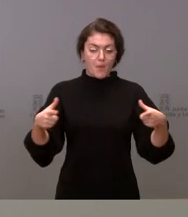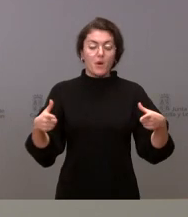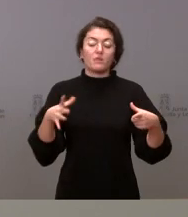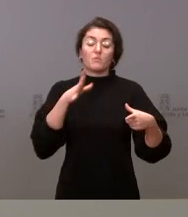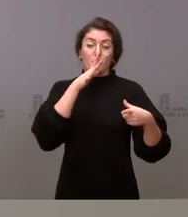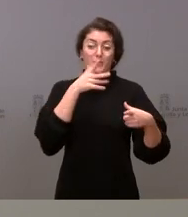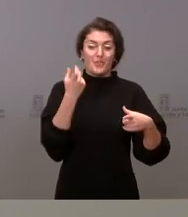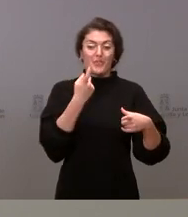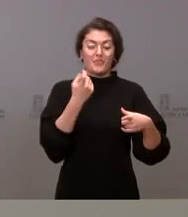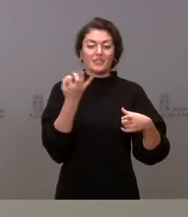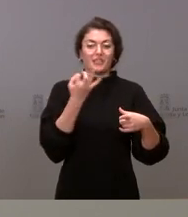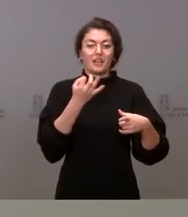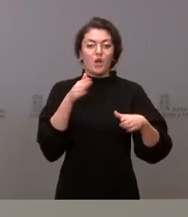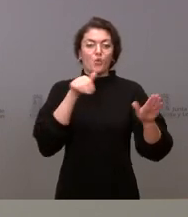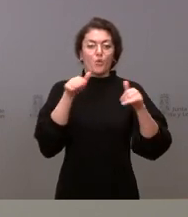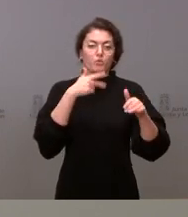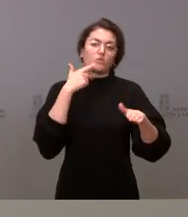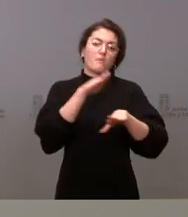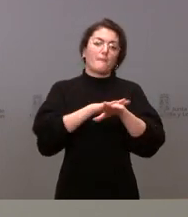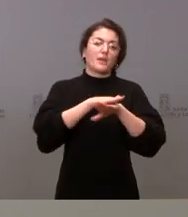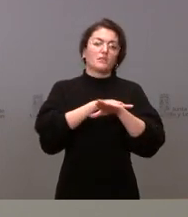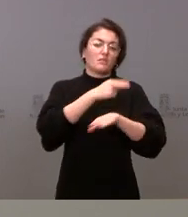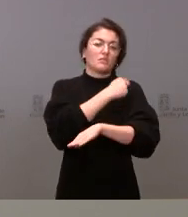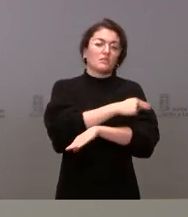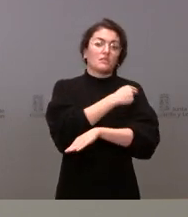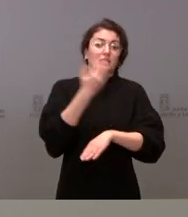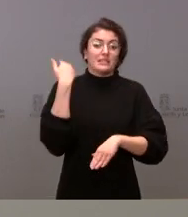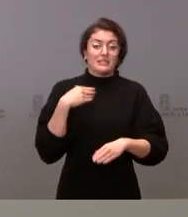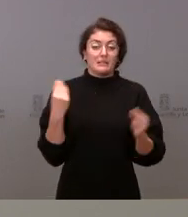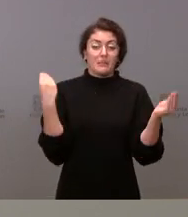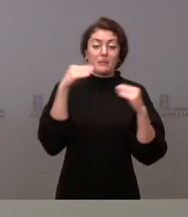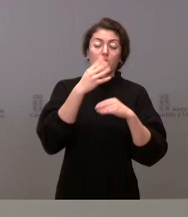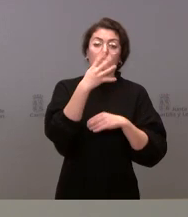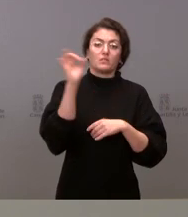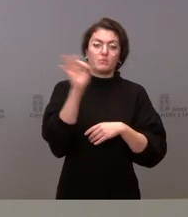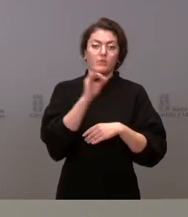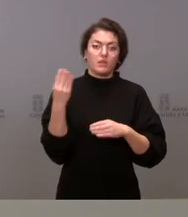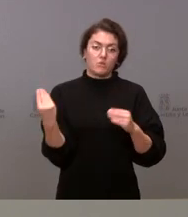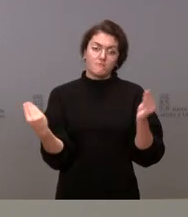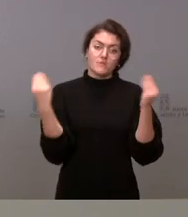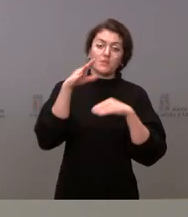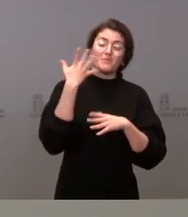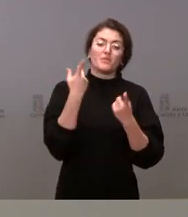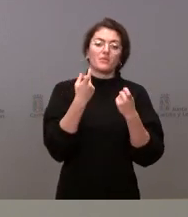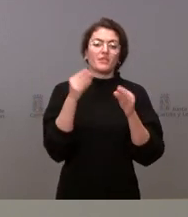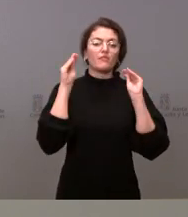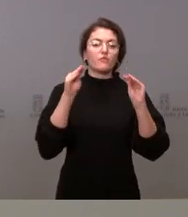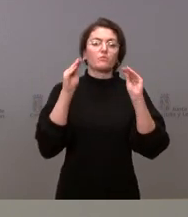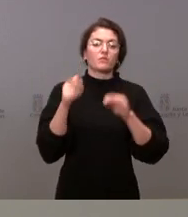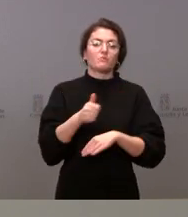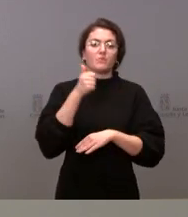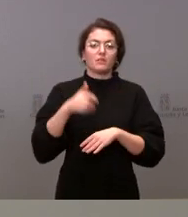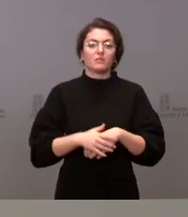concurso del ministerio de sanidad hemos aumentado el 40% pero necesitamos más formación y eso